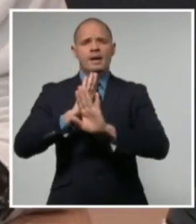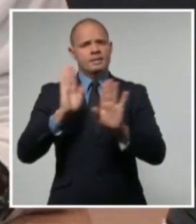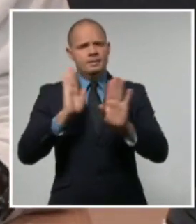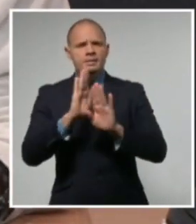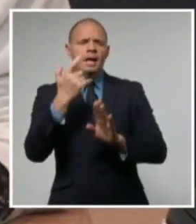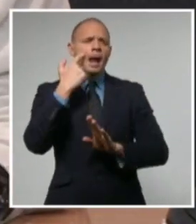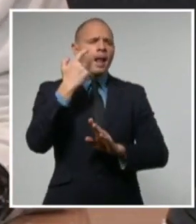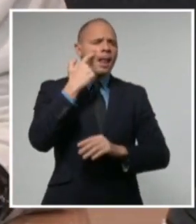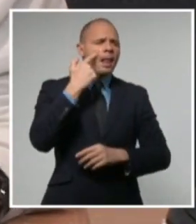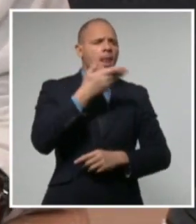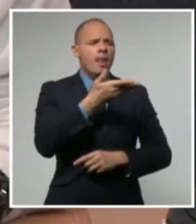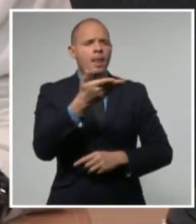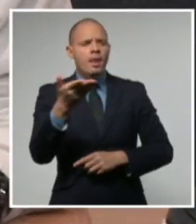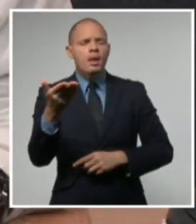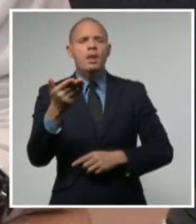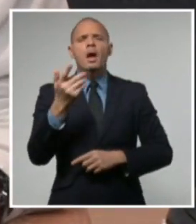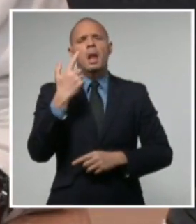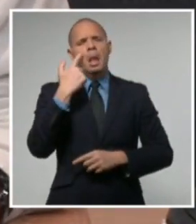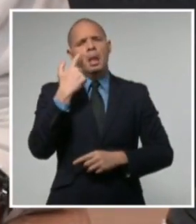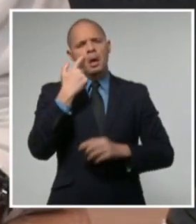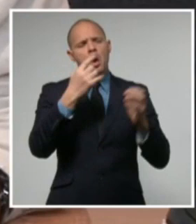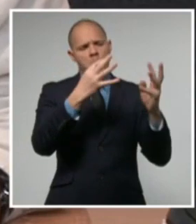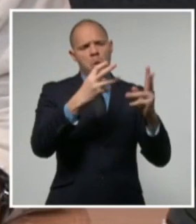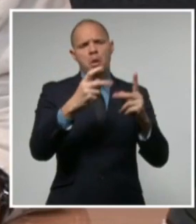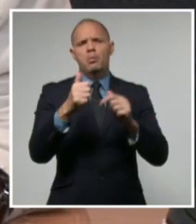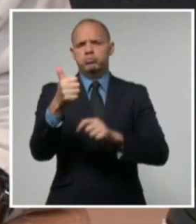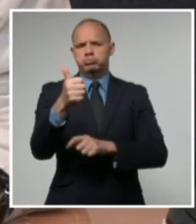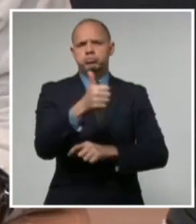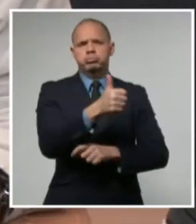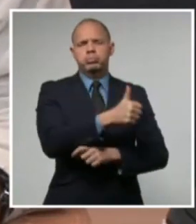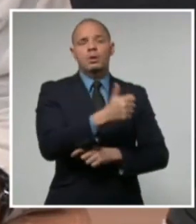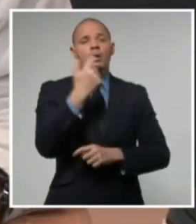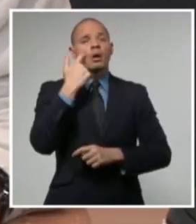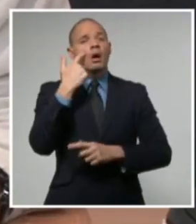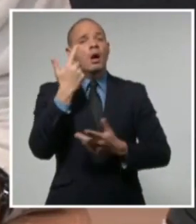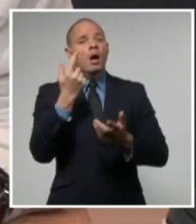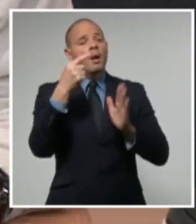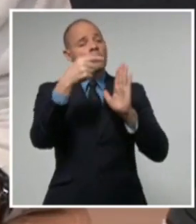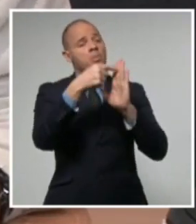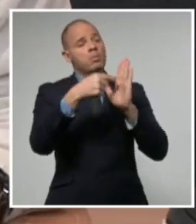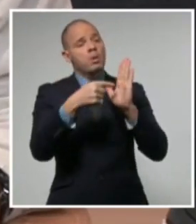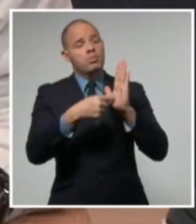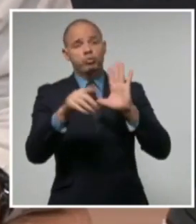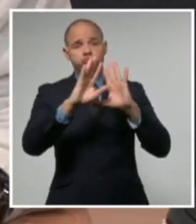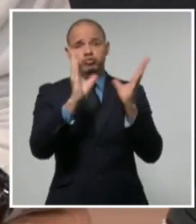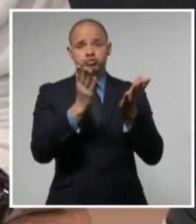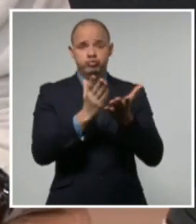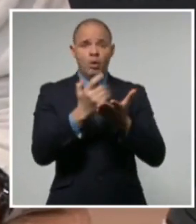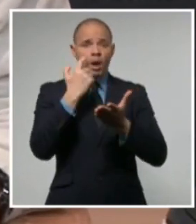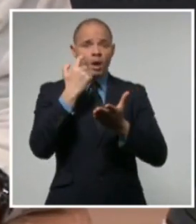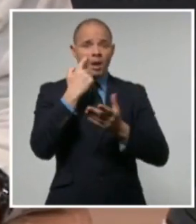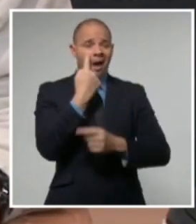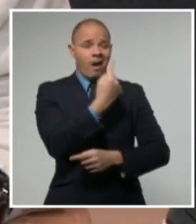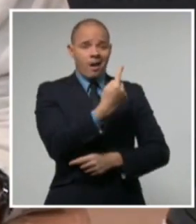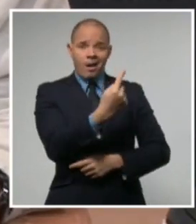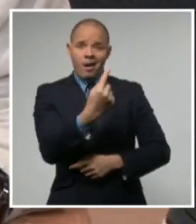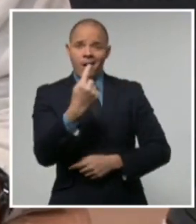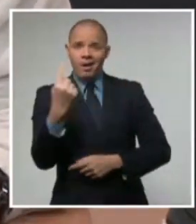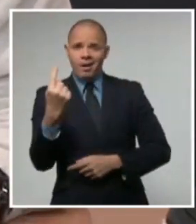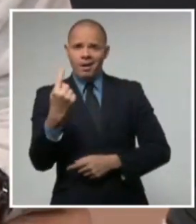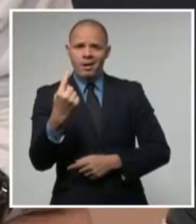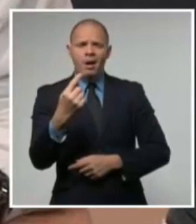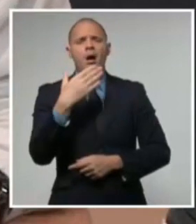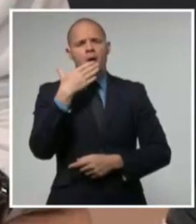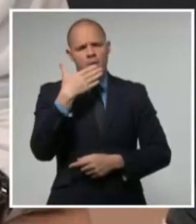positivo, donde los indicadores sanitarios alcanzados en estos territorios abadan